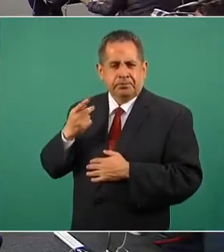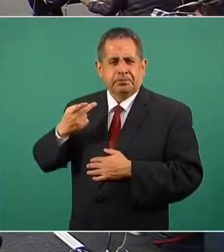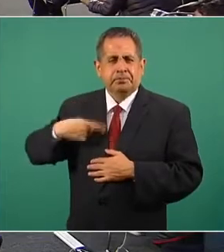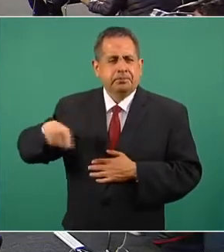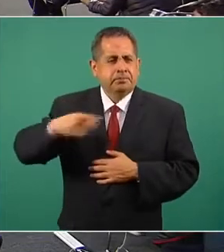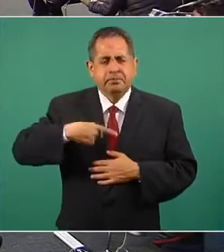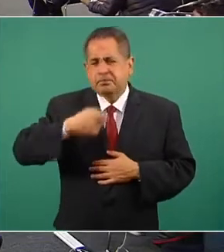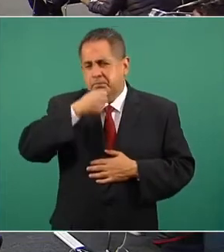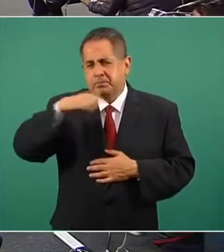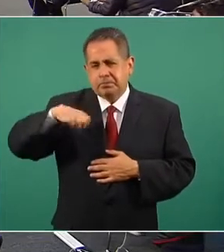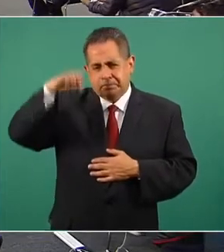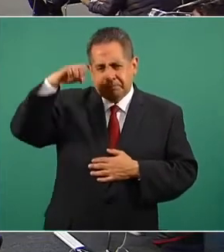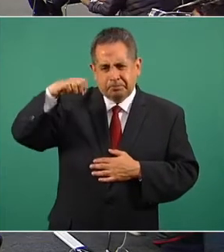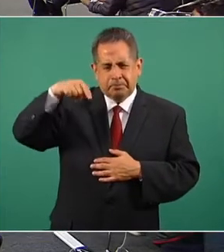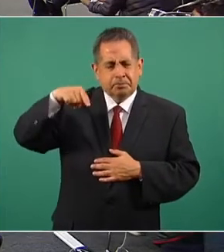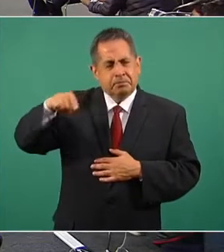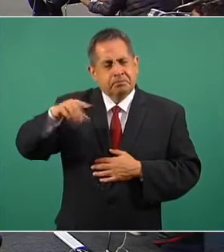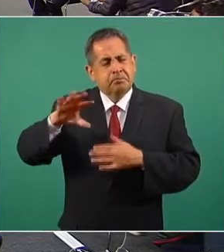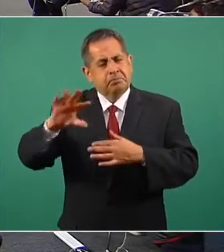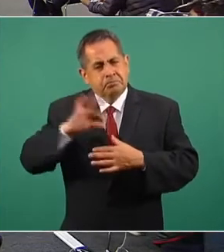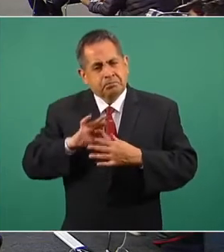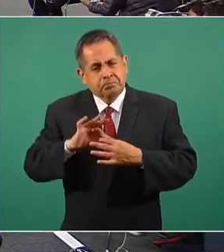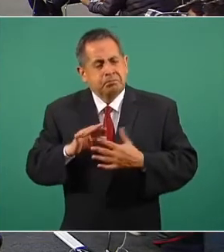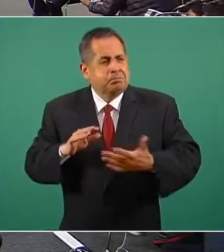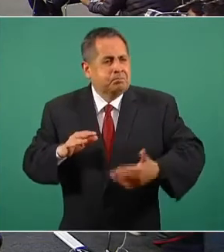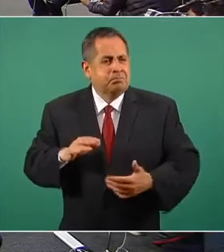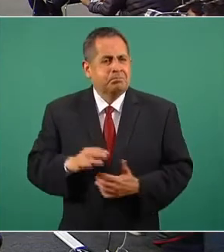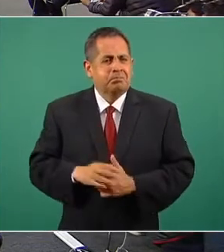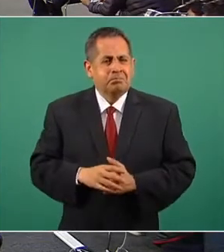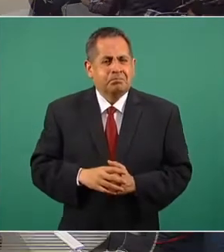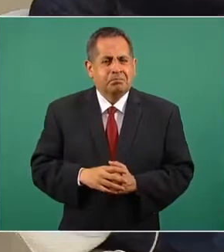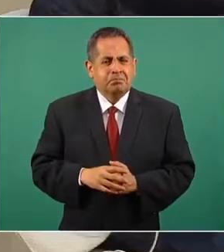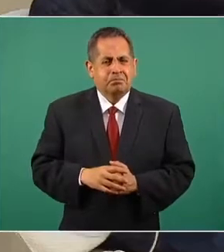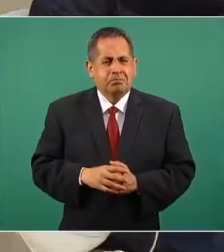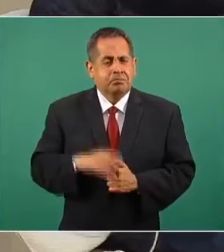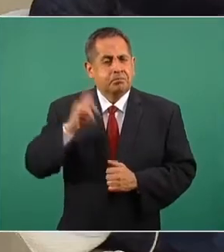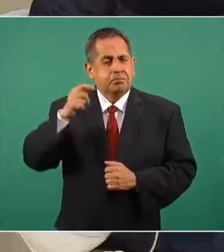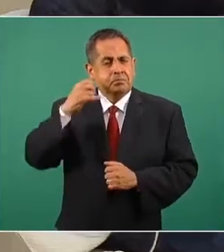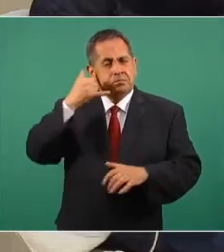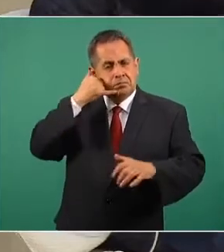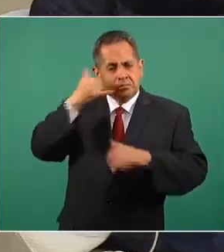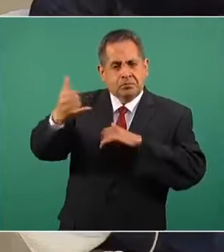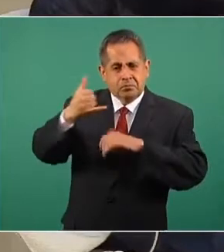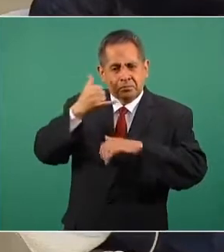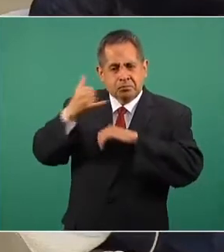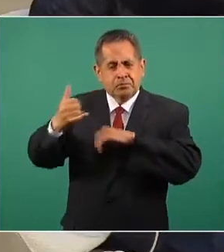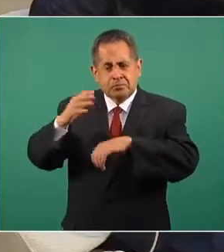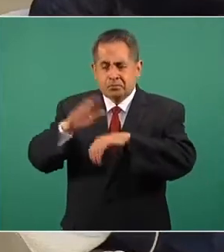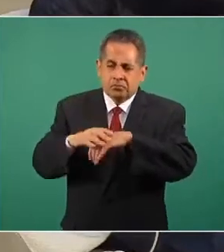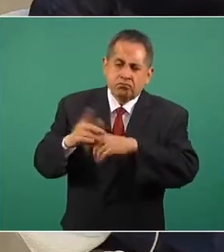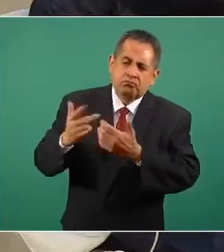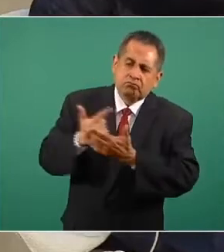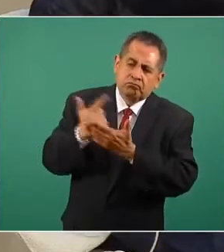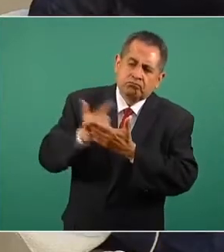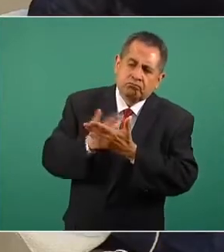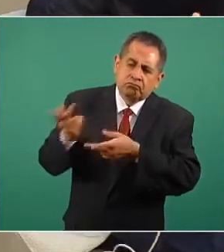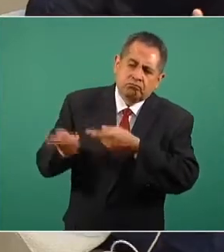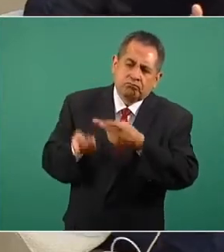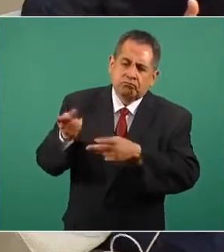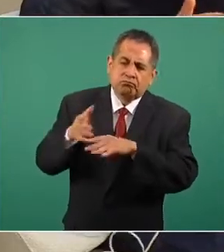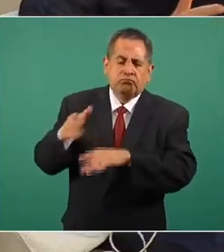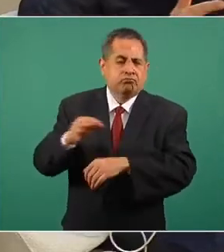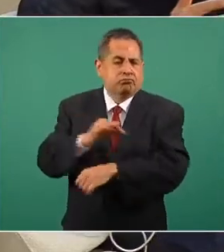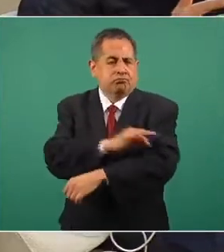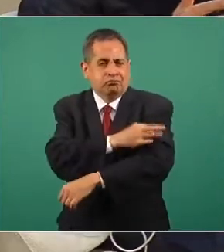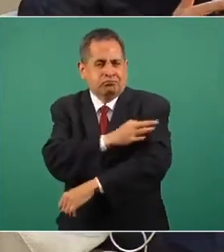edad han estado refiriendo que les están haciendo llamadas para hacerles una encuesta sobre la